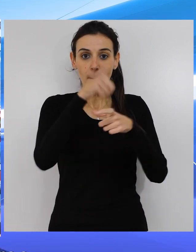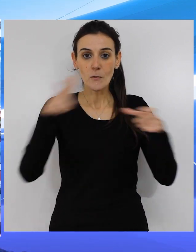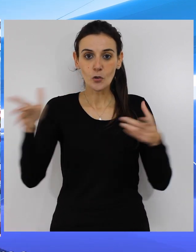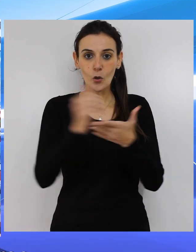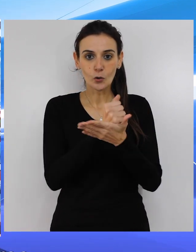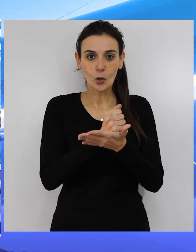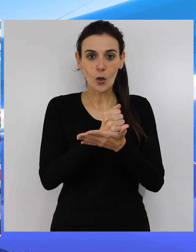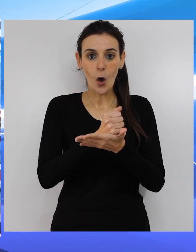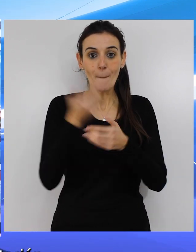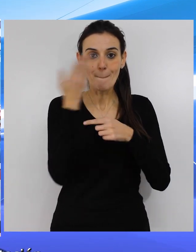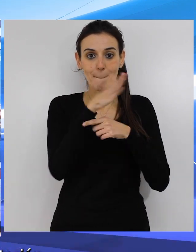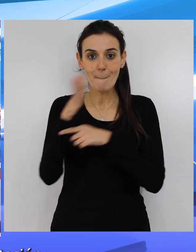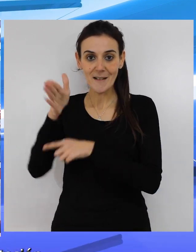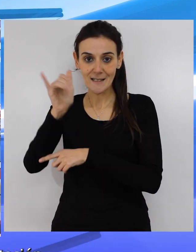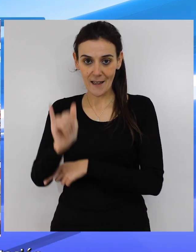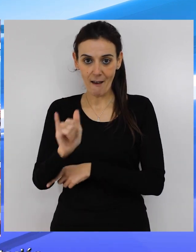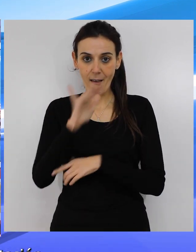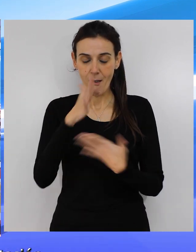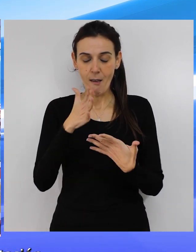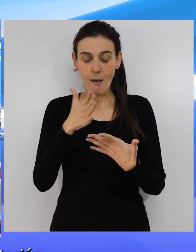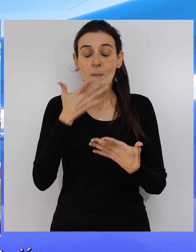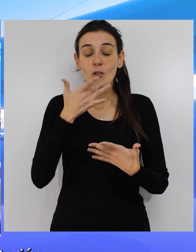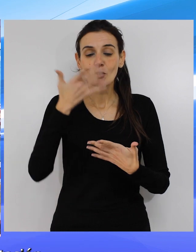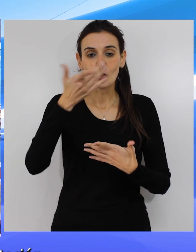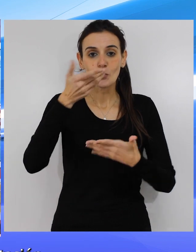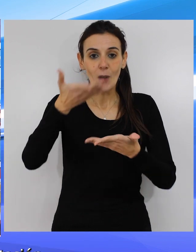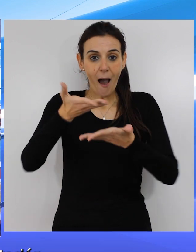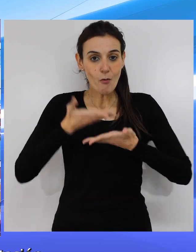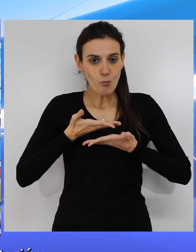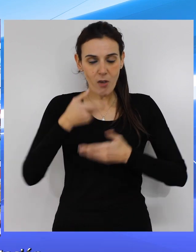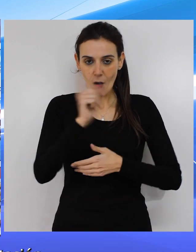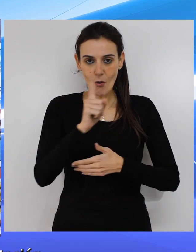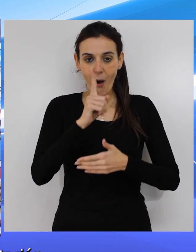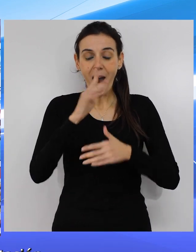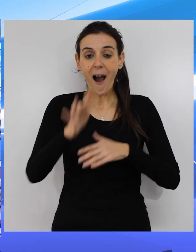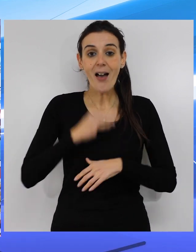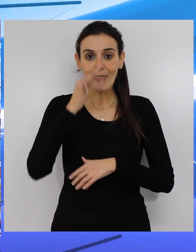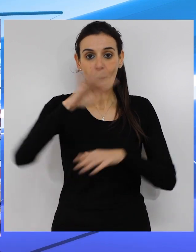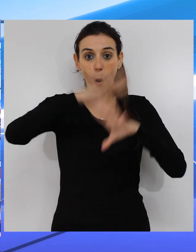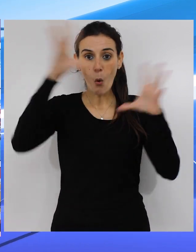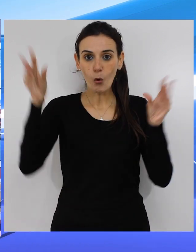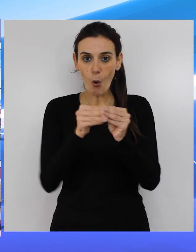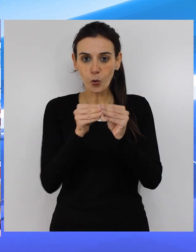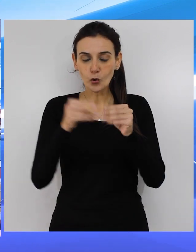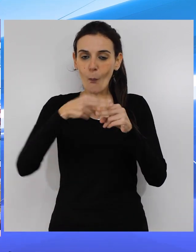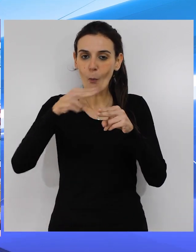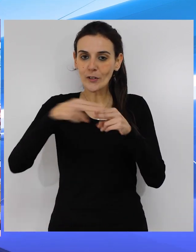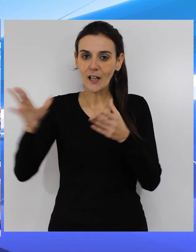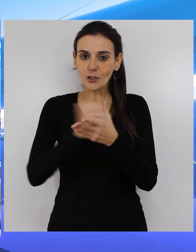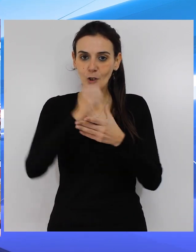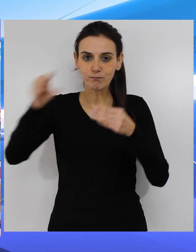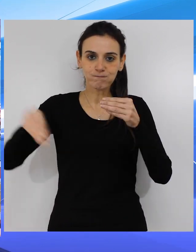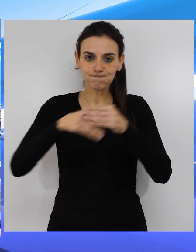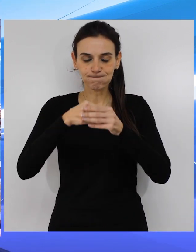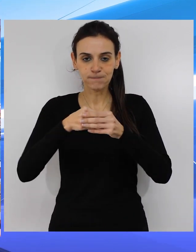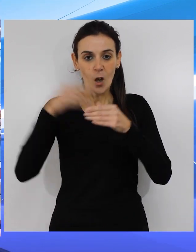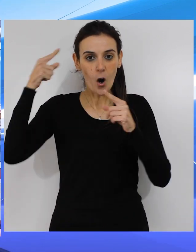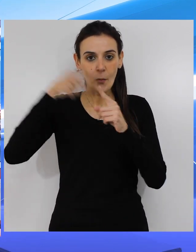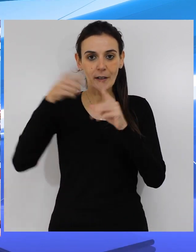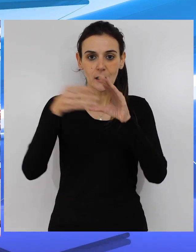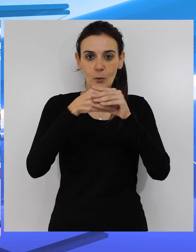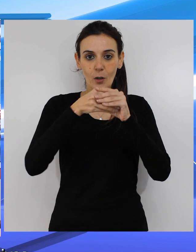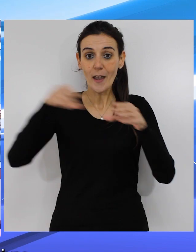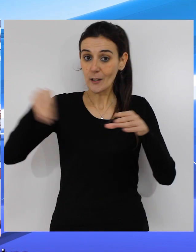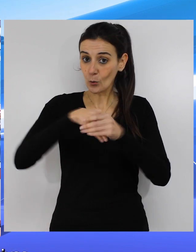donde más presencia tiene. Y como digo, no solo es una prestación, sino también un conjunto de políticas que caminan hacia